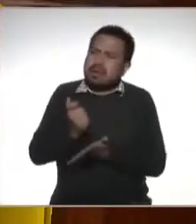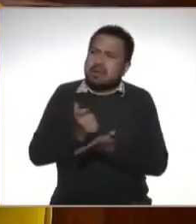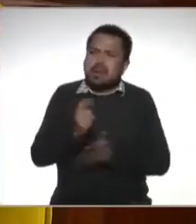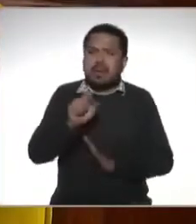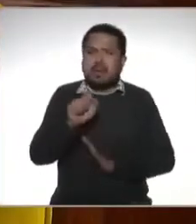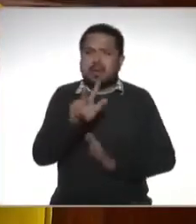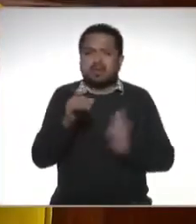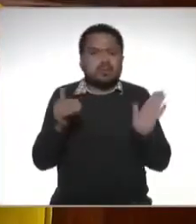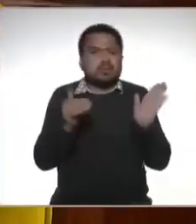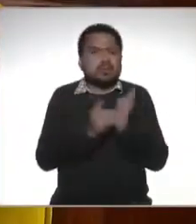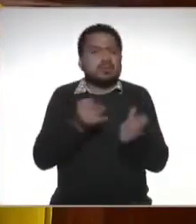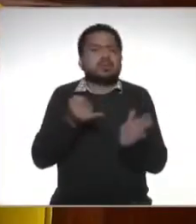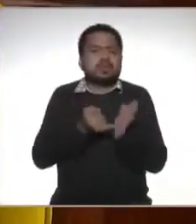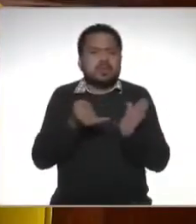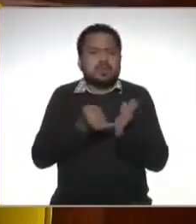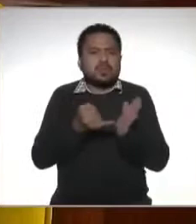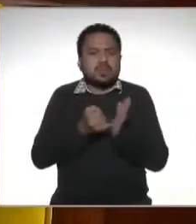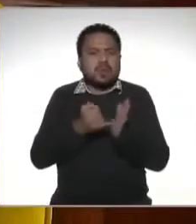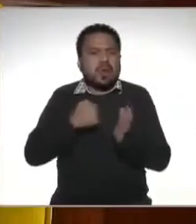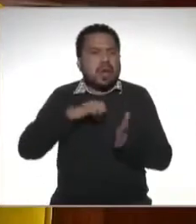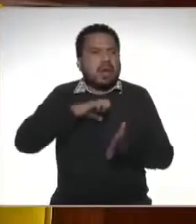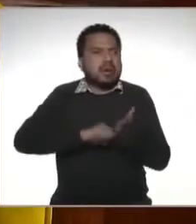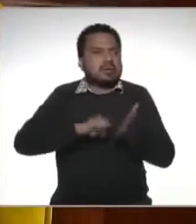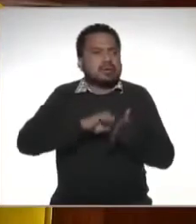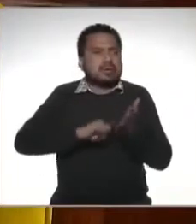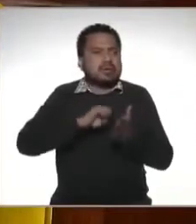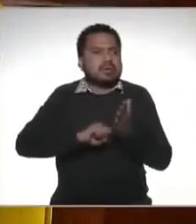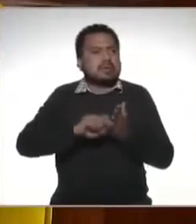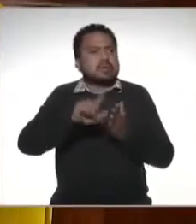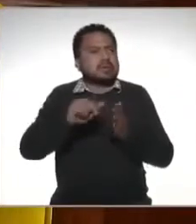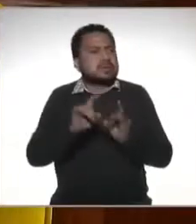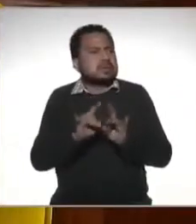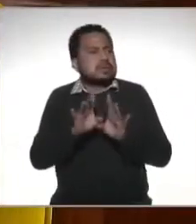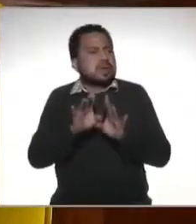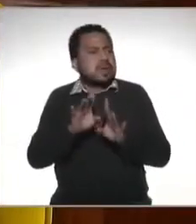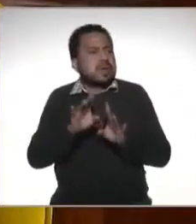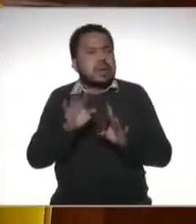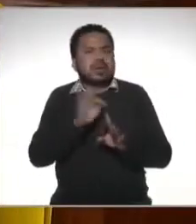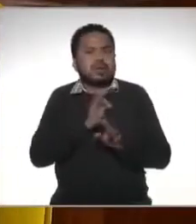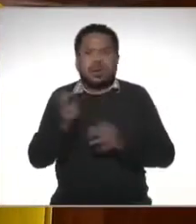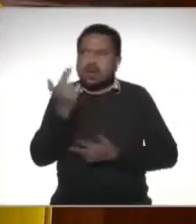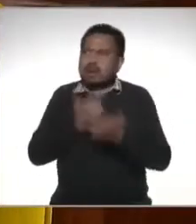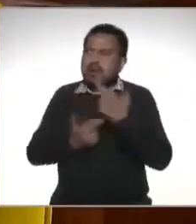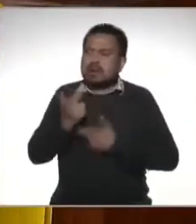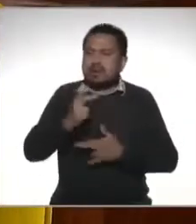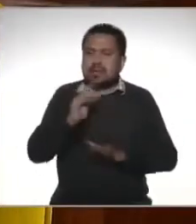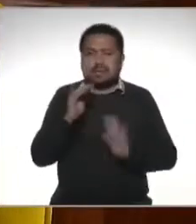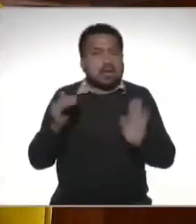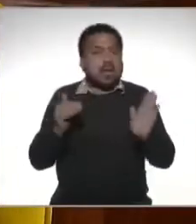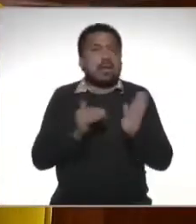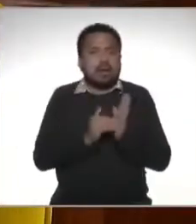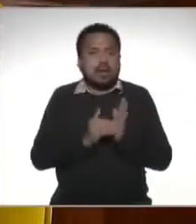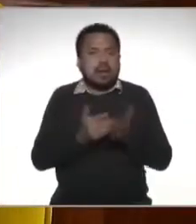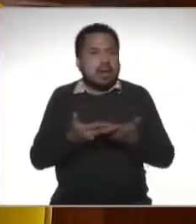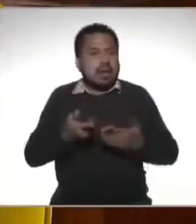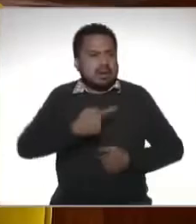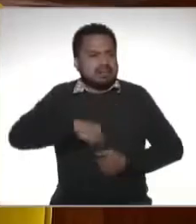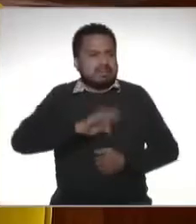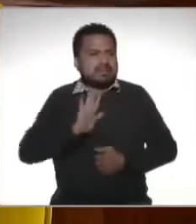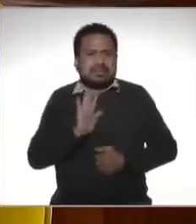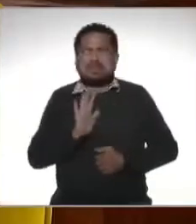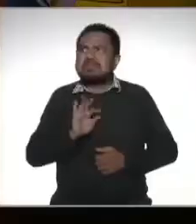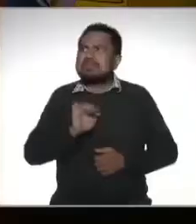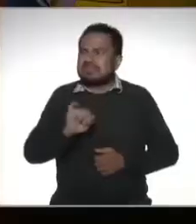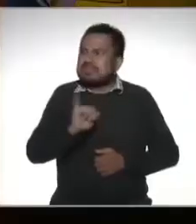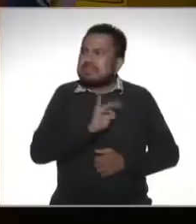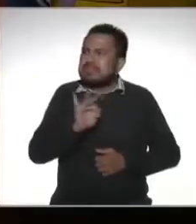28 mil pesos de impuestos de lo que me retuvieron y resulta que por este cálculo me pueden regresar 5 mil pues vamos nadie está peleado con su